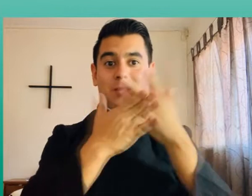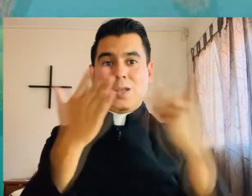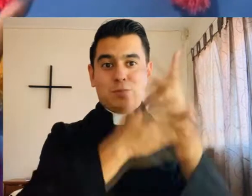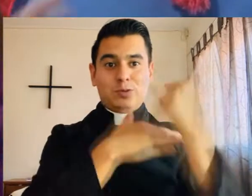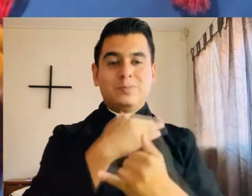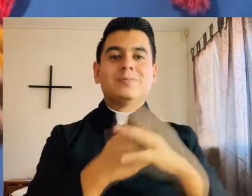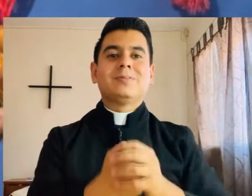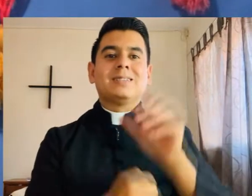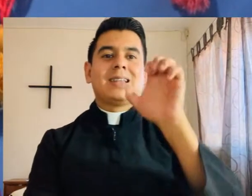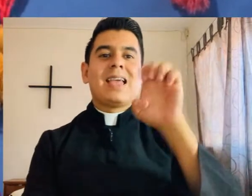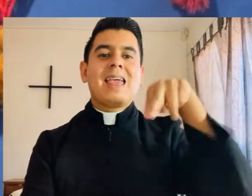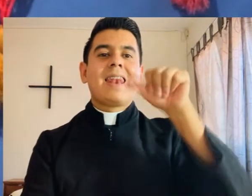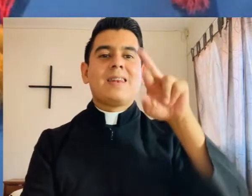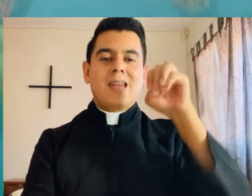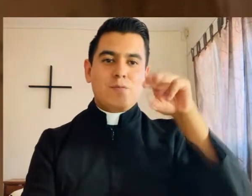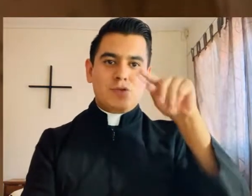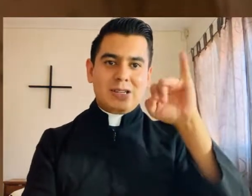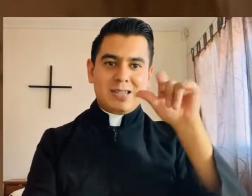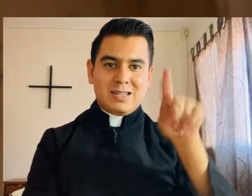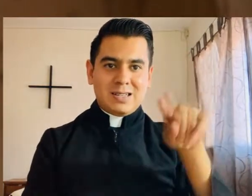y esto es En Armoniza Fe.